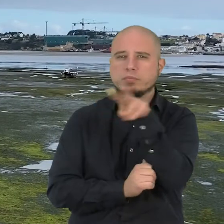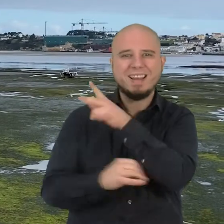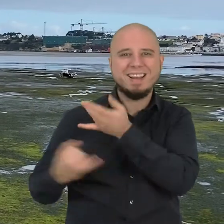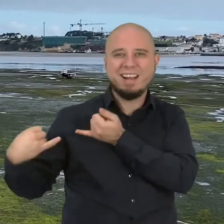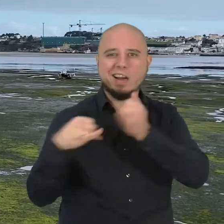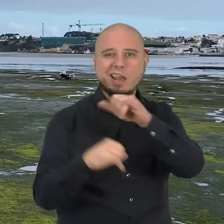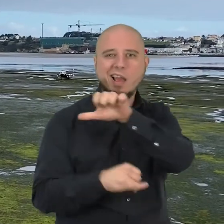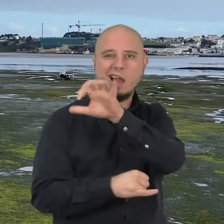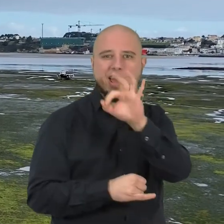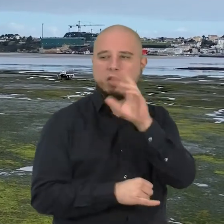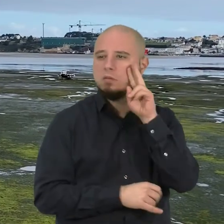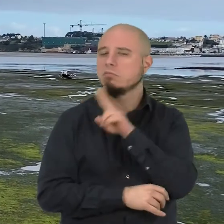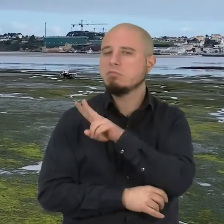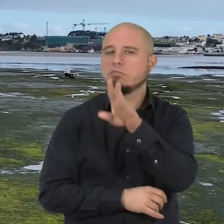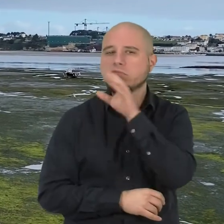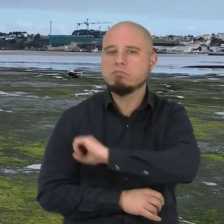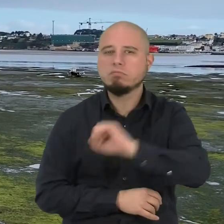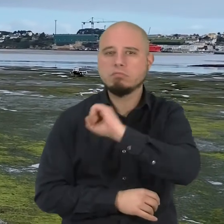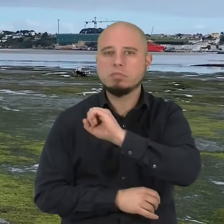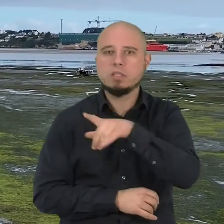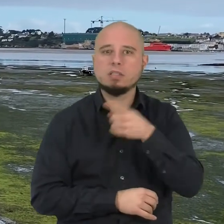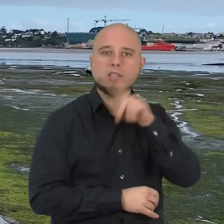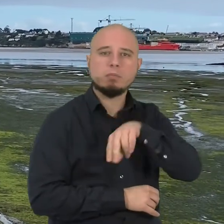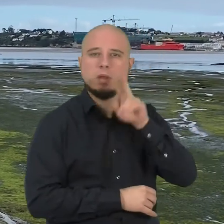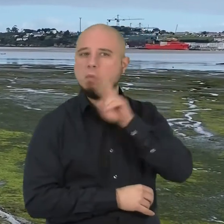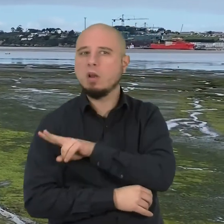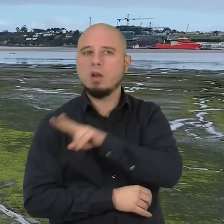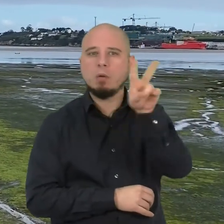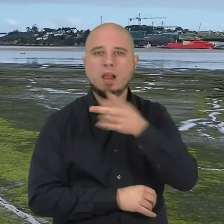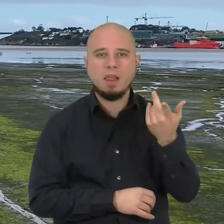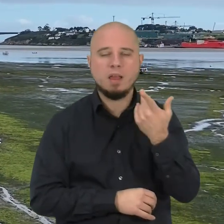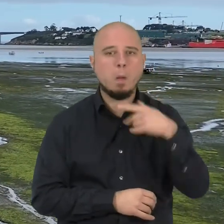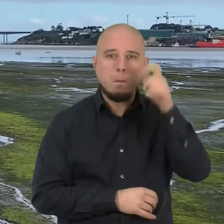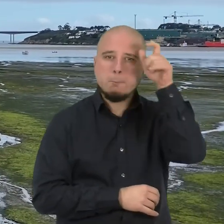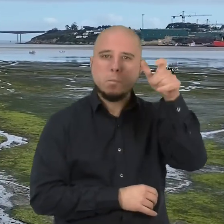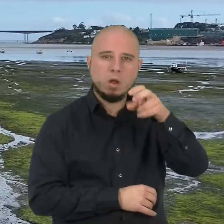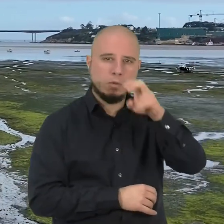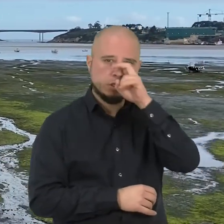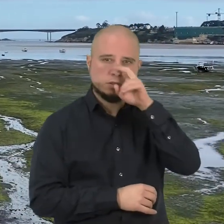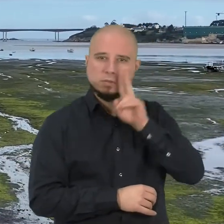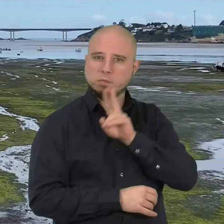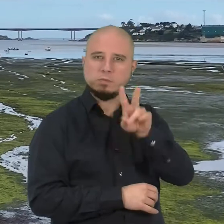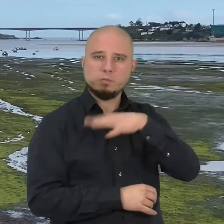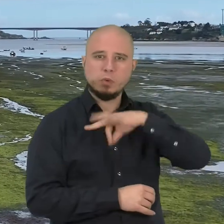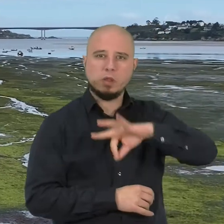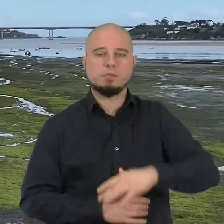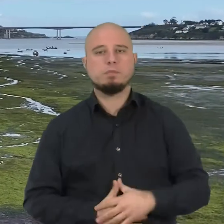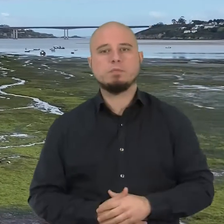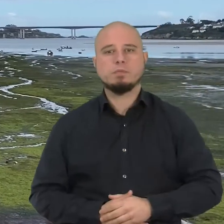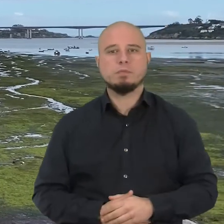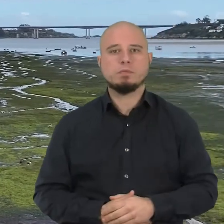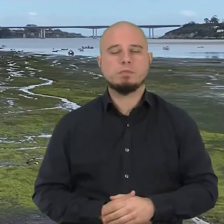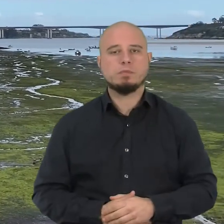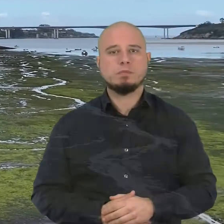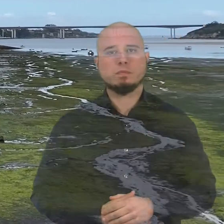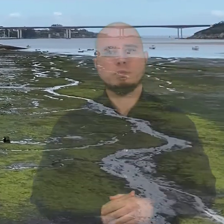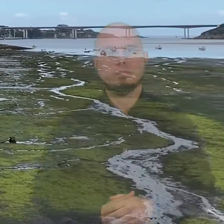Desde este punto se puede disfrutar de unas maravillosas vistas de la ría de Leo y el casco histórico de la villa de Castropol.